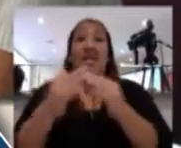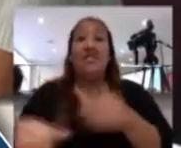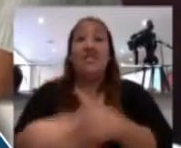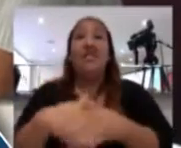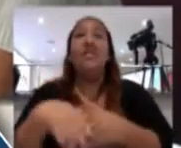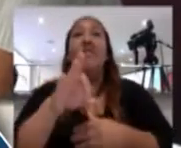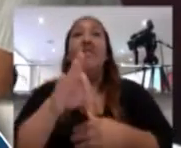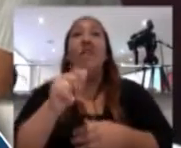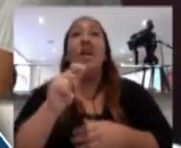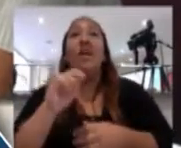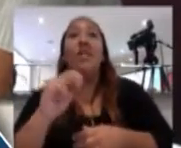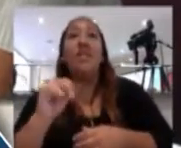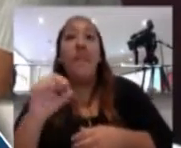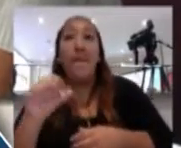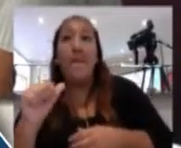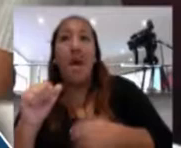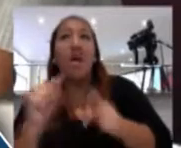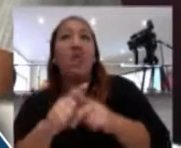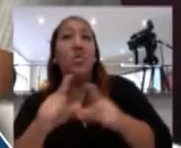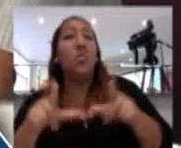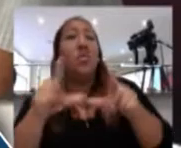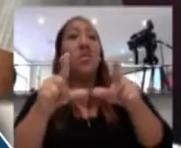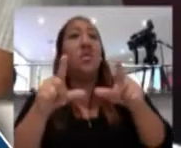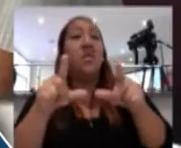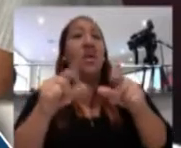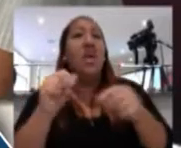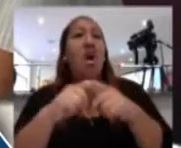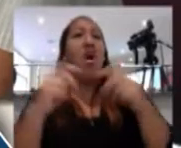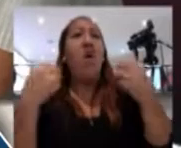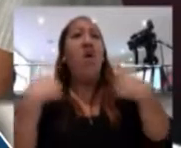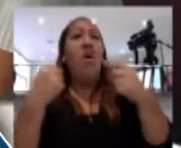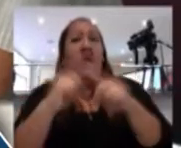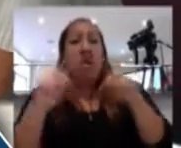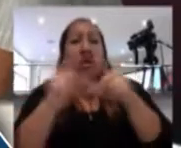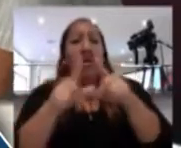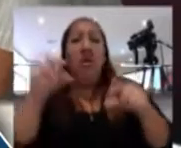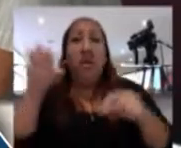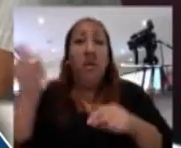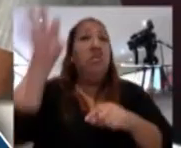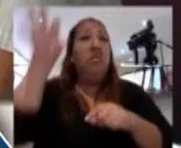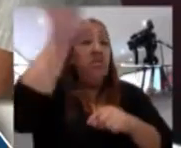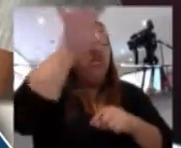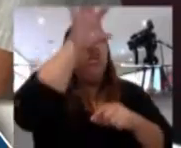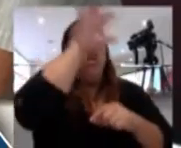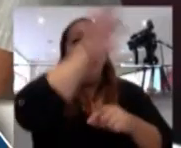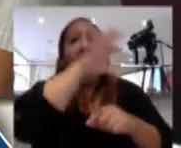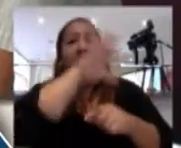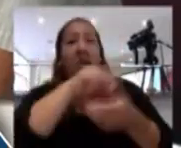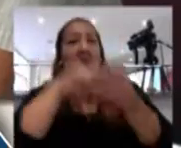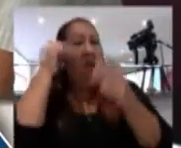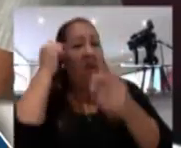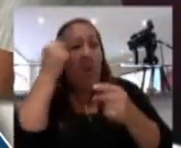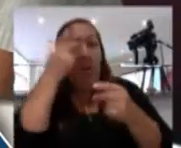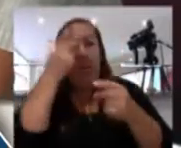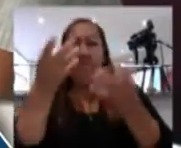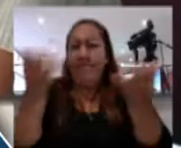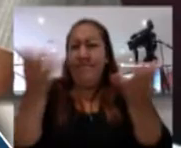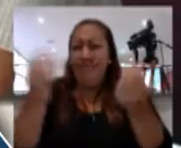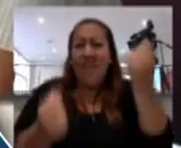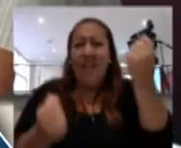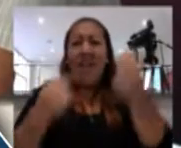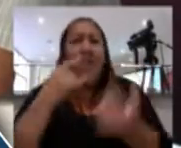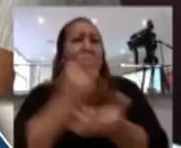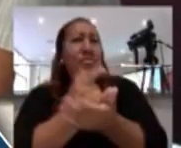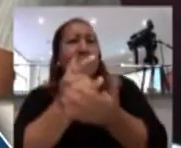Fátima, oficinas que hay en diferentes sitios donde estacionan su carro